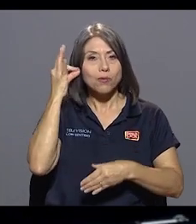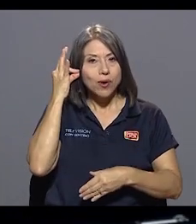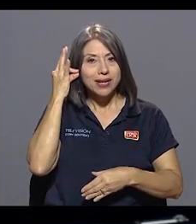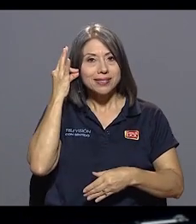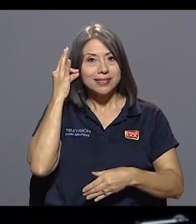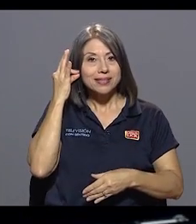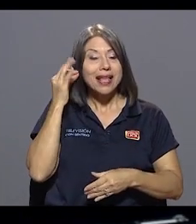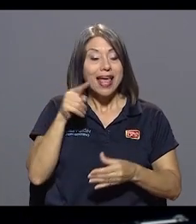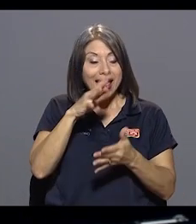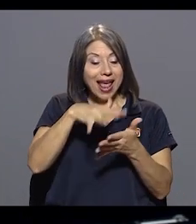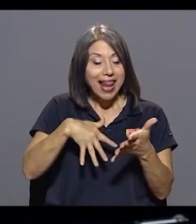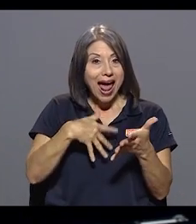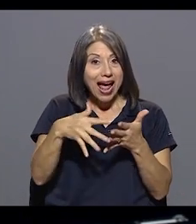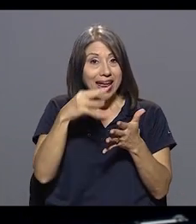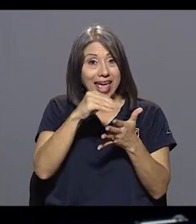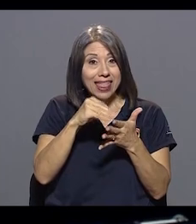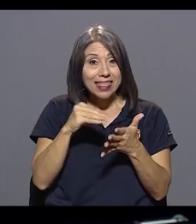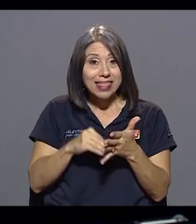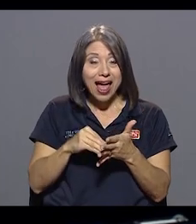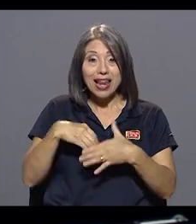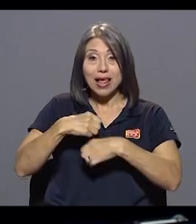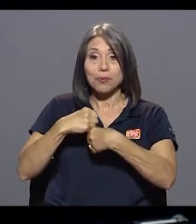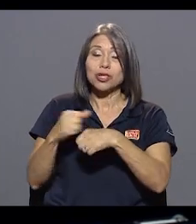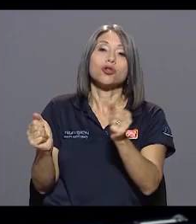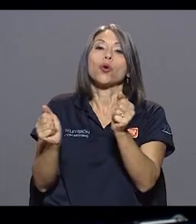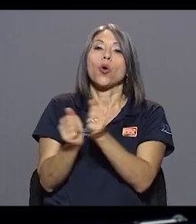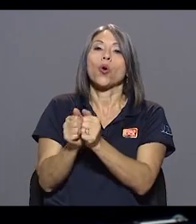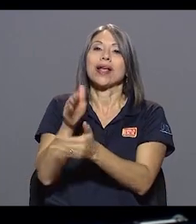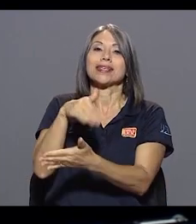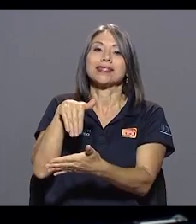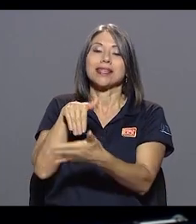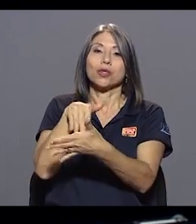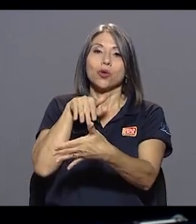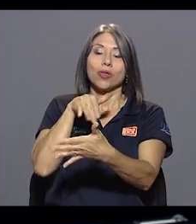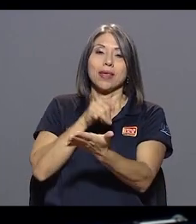agenda la hemos construido con el Centro de Investigación y Estudios de la Mujer.